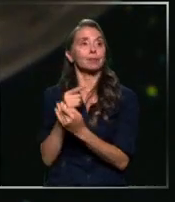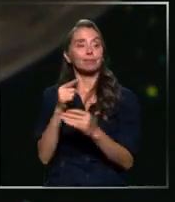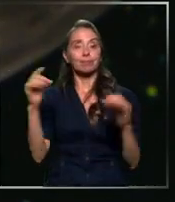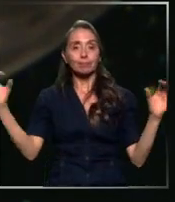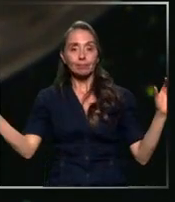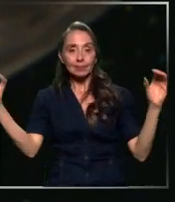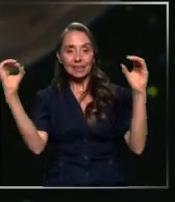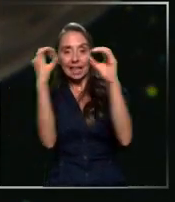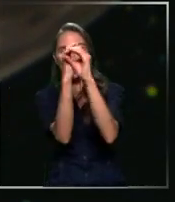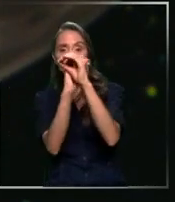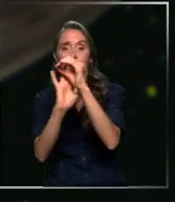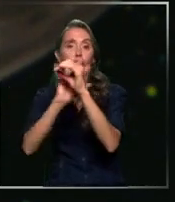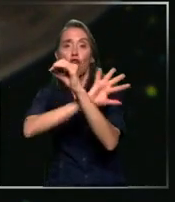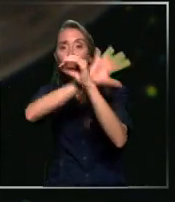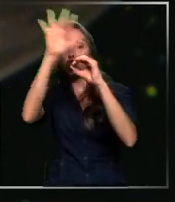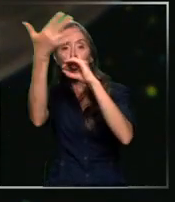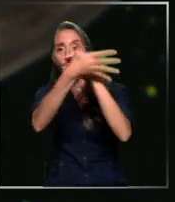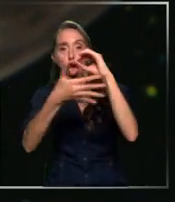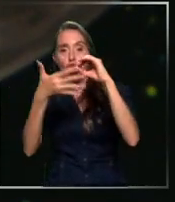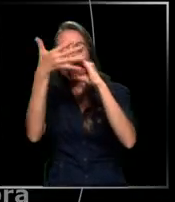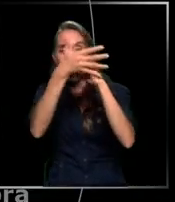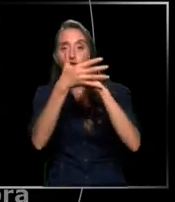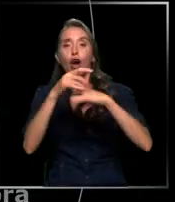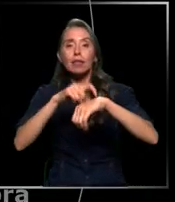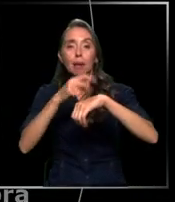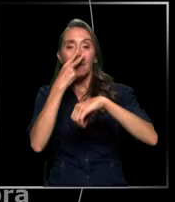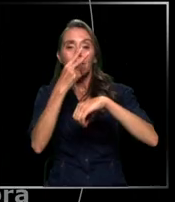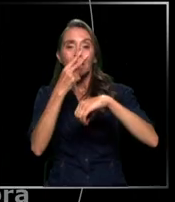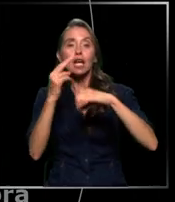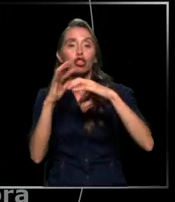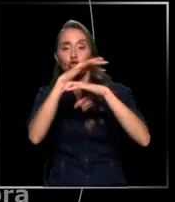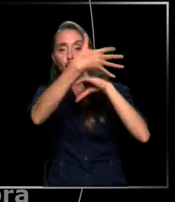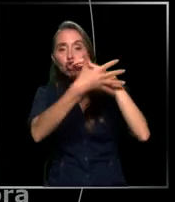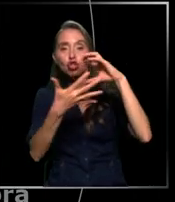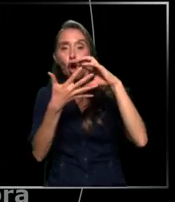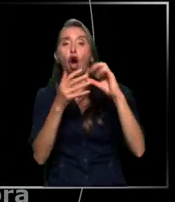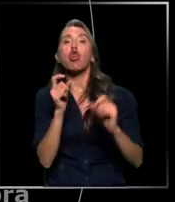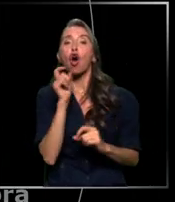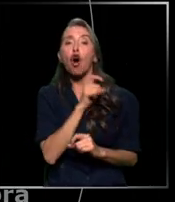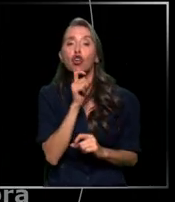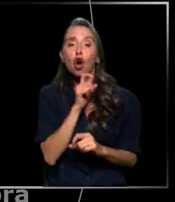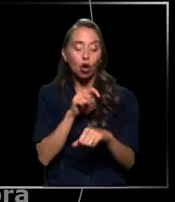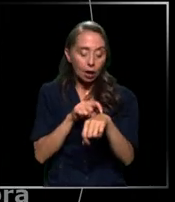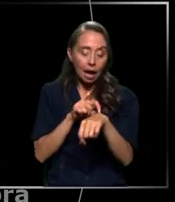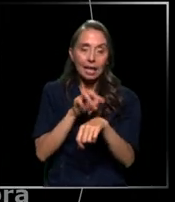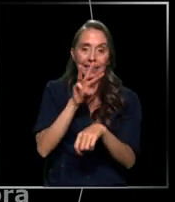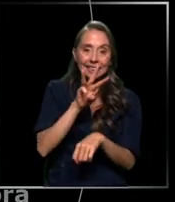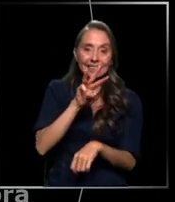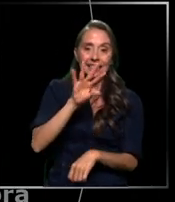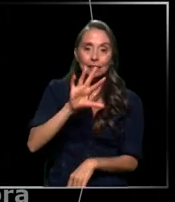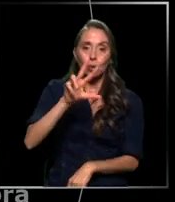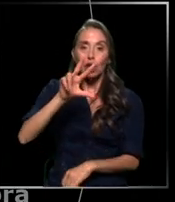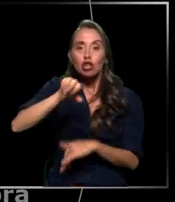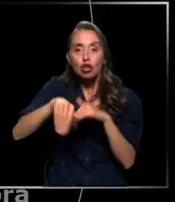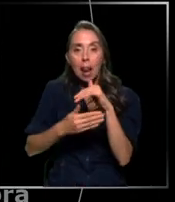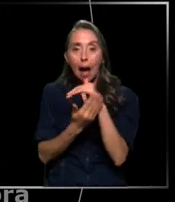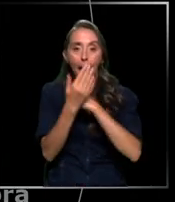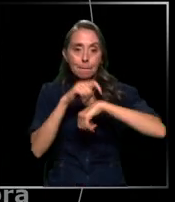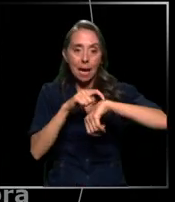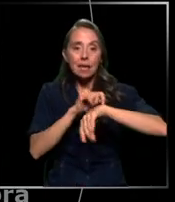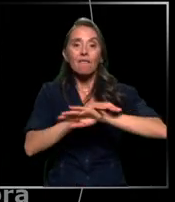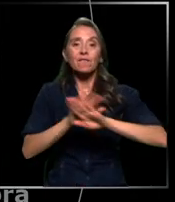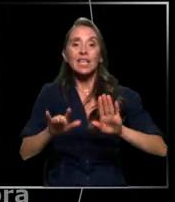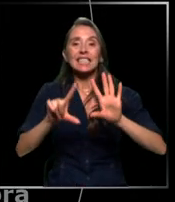tiene un tiempo, pero para verlo completamente del color rojizo es como aproximadamente a las 3.58 de la mañana y